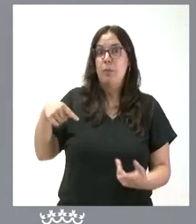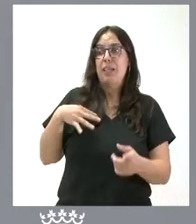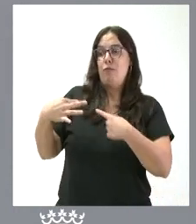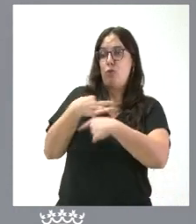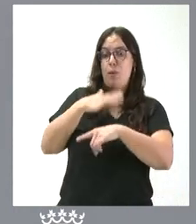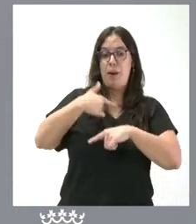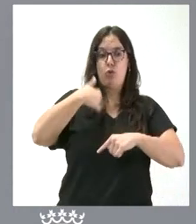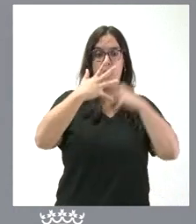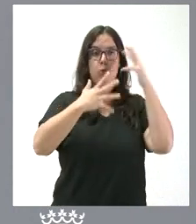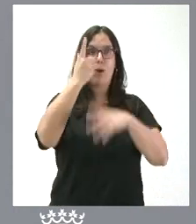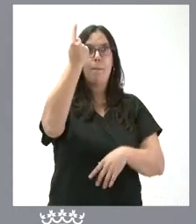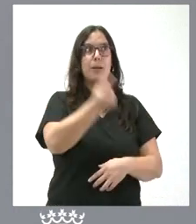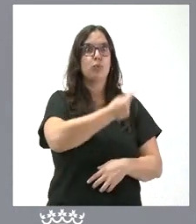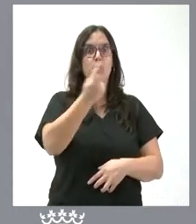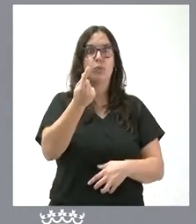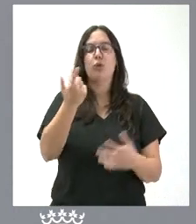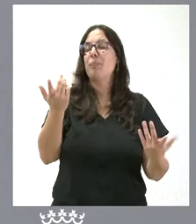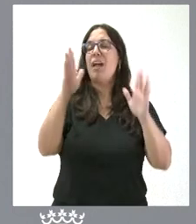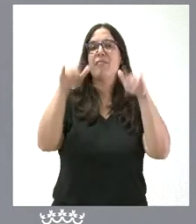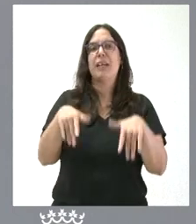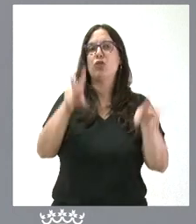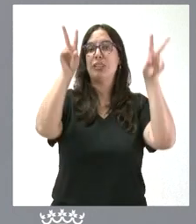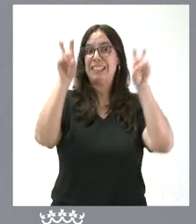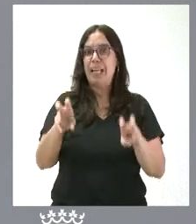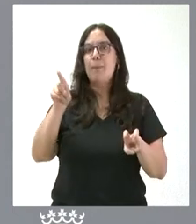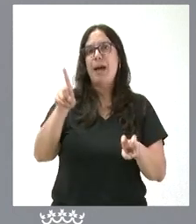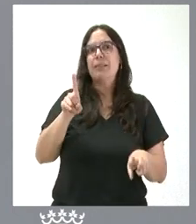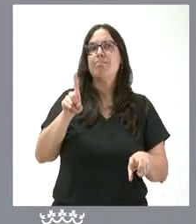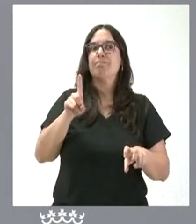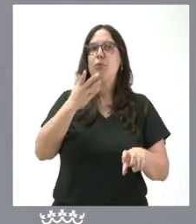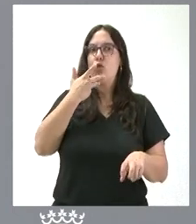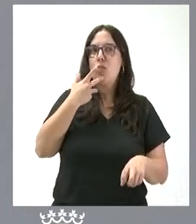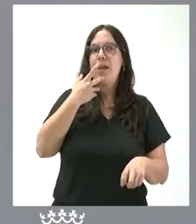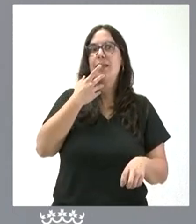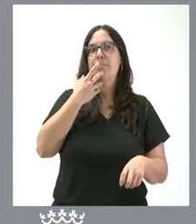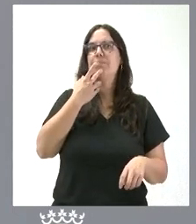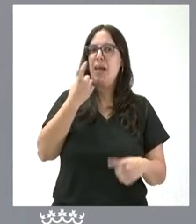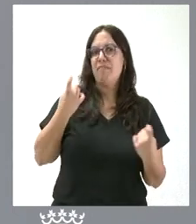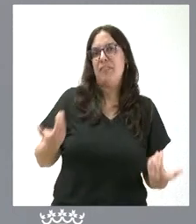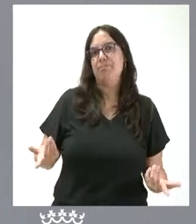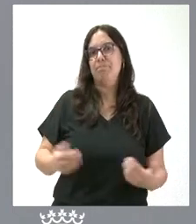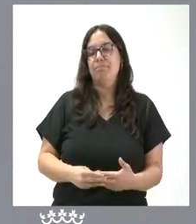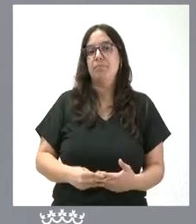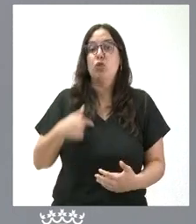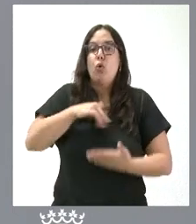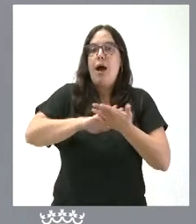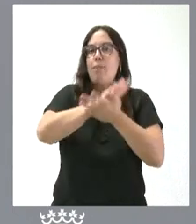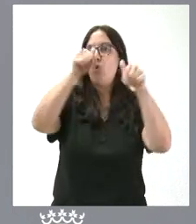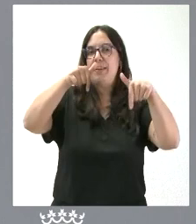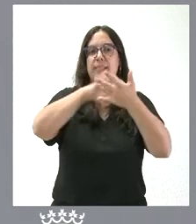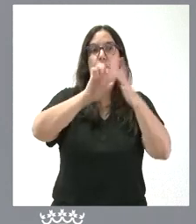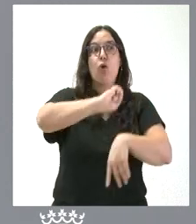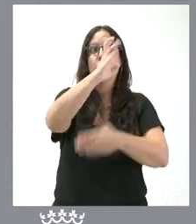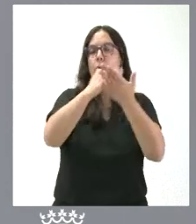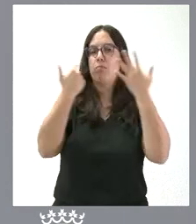presupuesto de nuestra comunidad autónoma. En definitiva, yo creo que son cuestiones que es bueno conocer. Yo, por tanto, les puedo hablar de Castilla y León o del resto